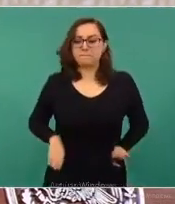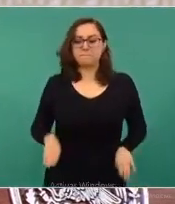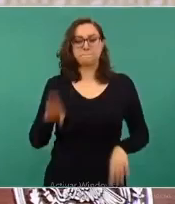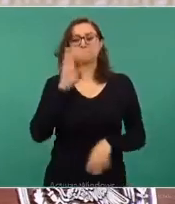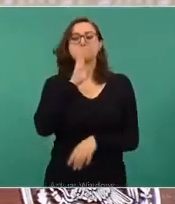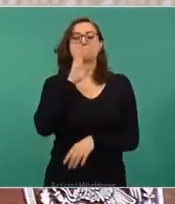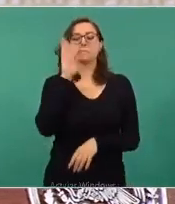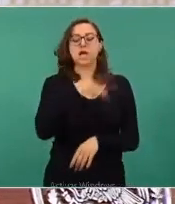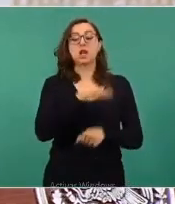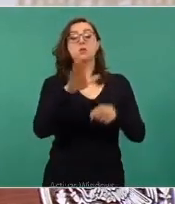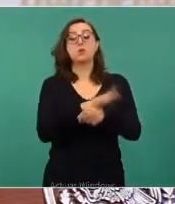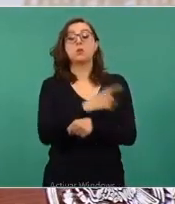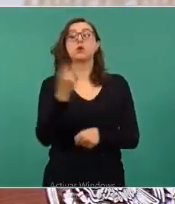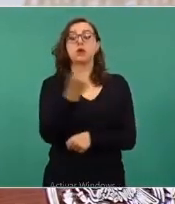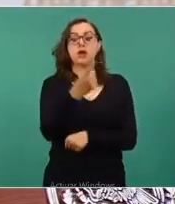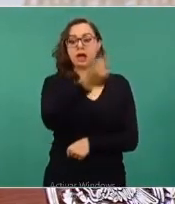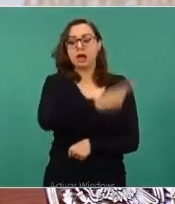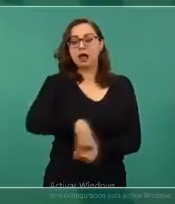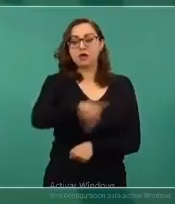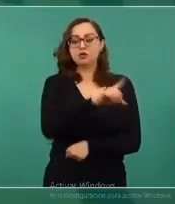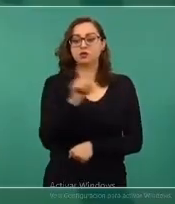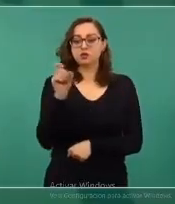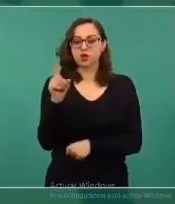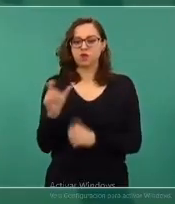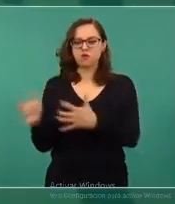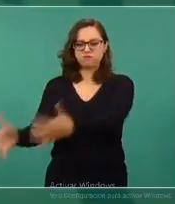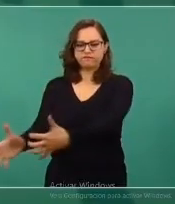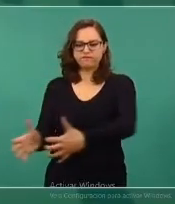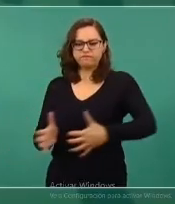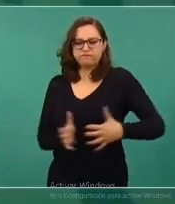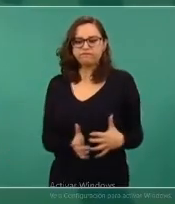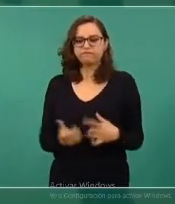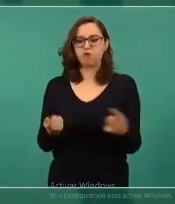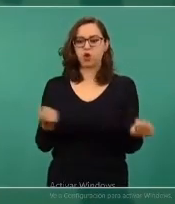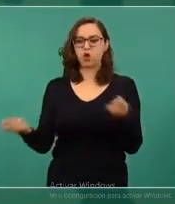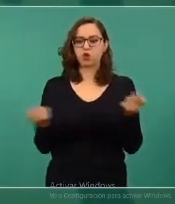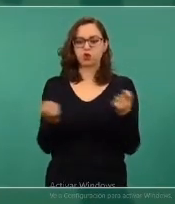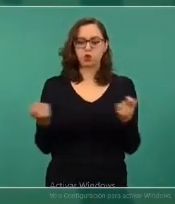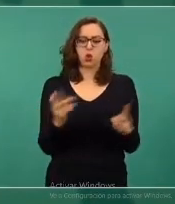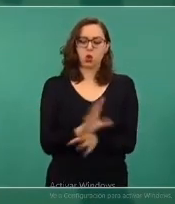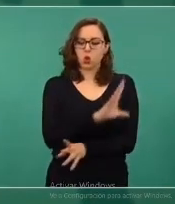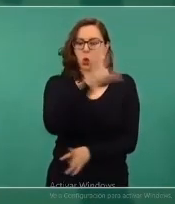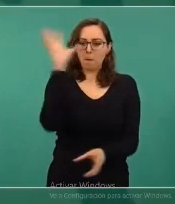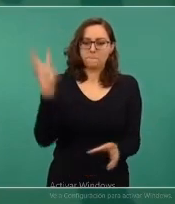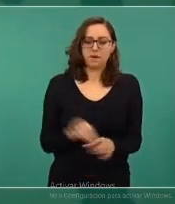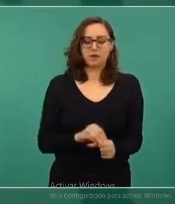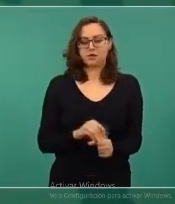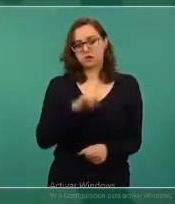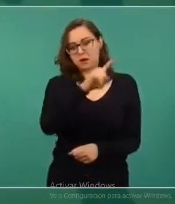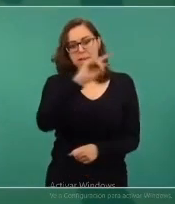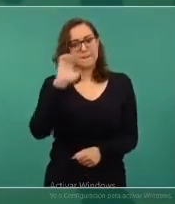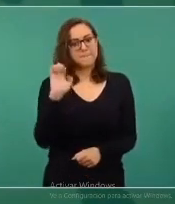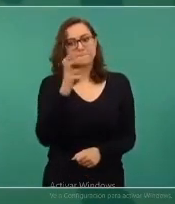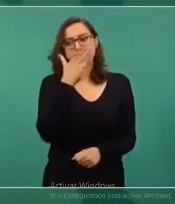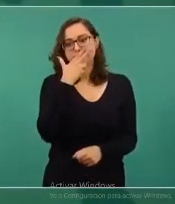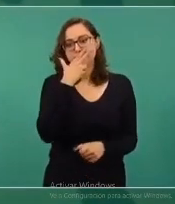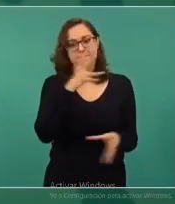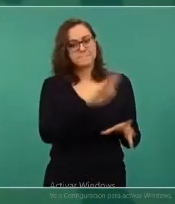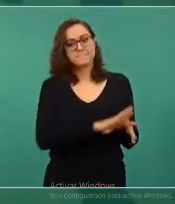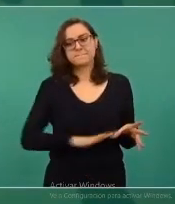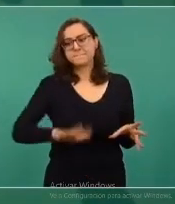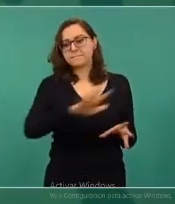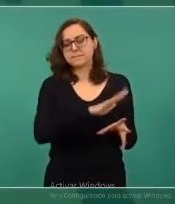de acaparamiento de agua, de casicazgo, en Chihuahua, en esa región,